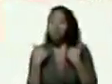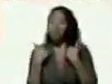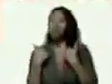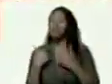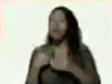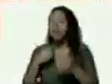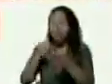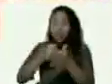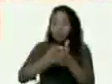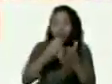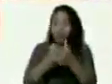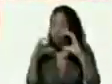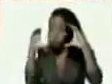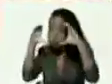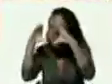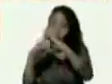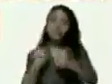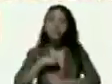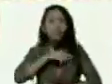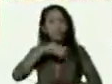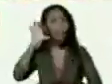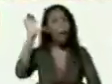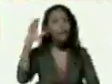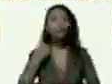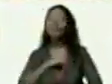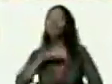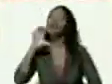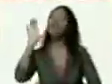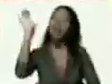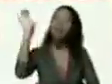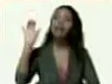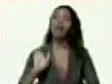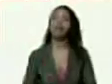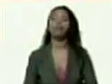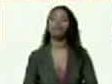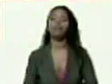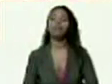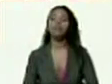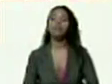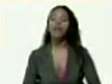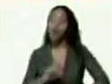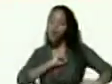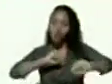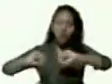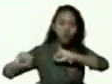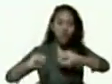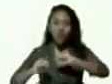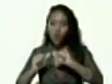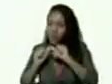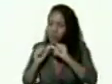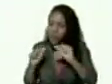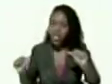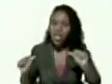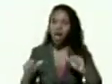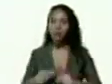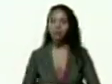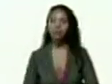a nuestro país a nuestra patria la movilización permanente